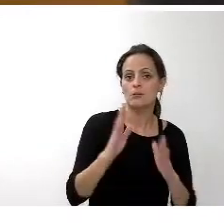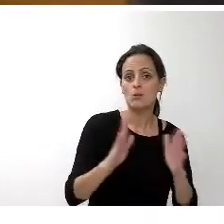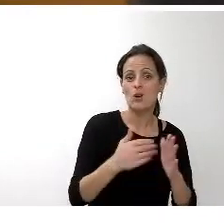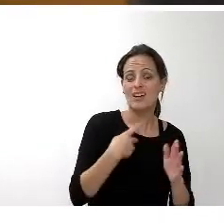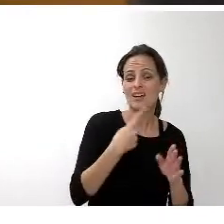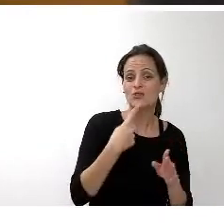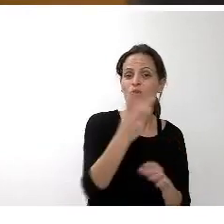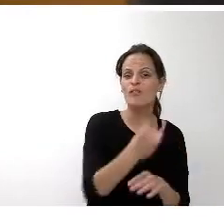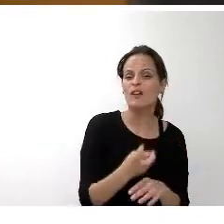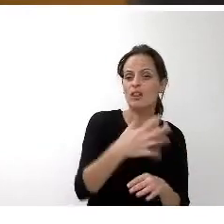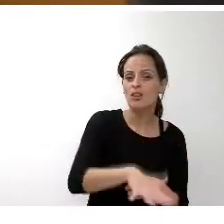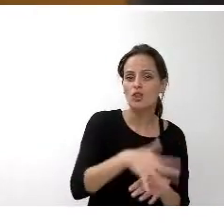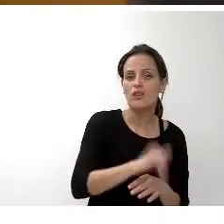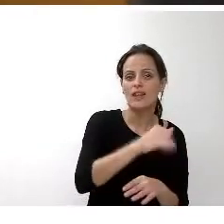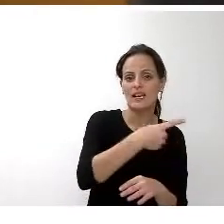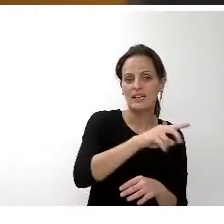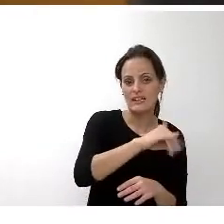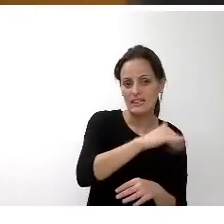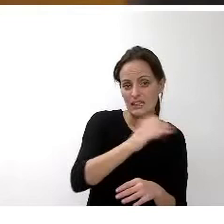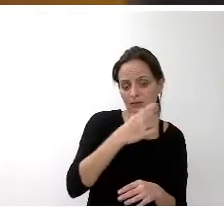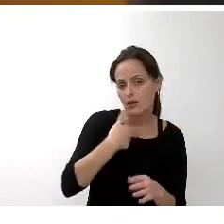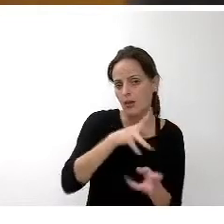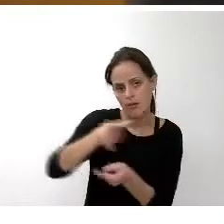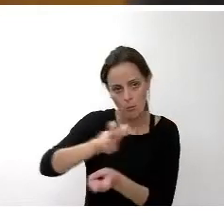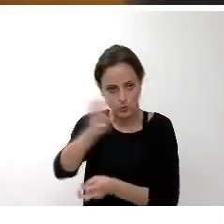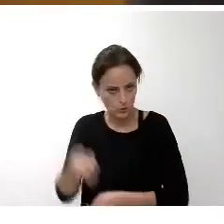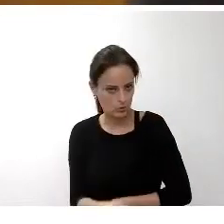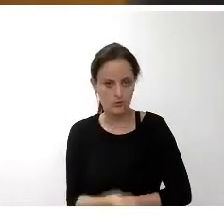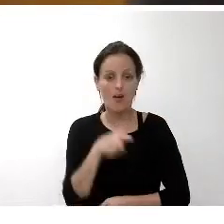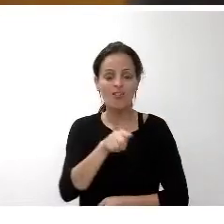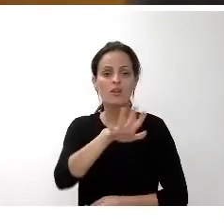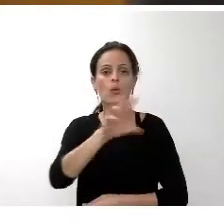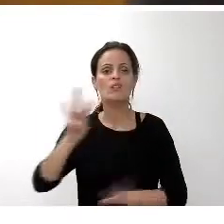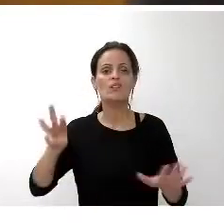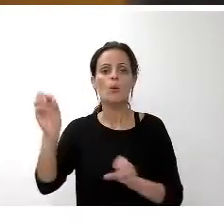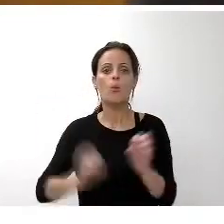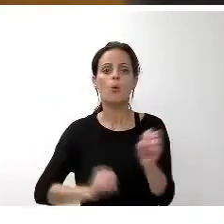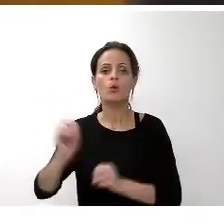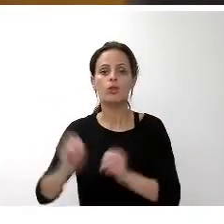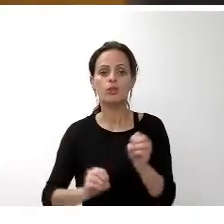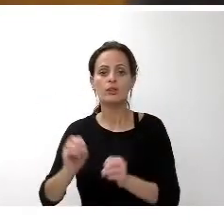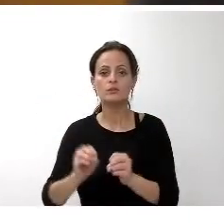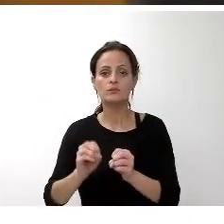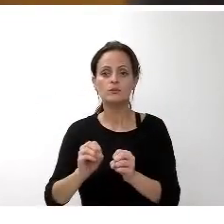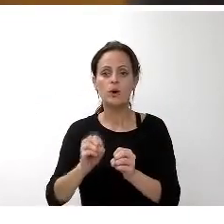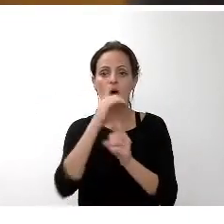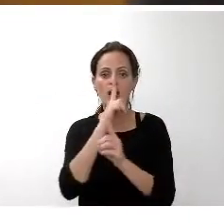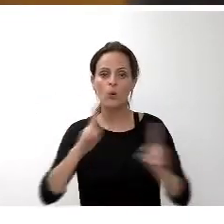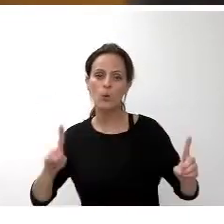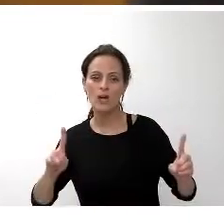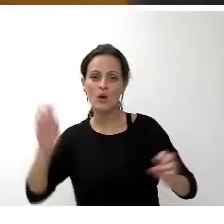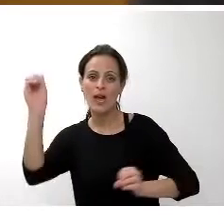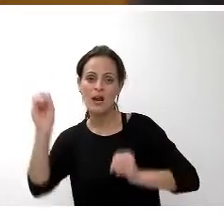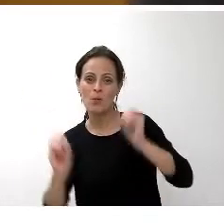IGIC como del IEM, como de las matriculaciones. Este 58% alcanza nuevamente el porcentaje inicial establecido en la Ley